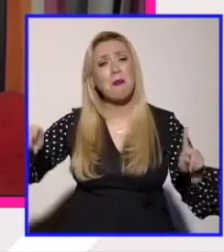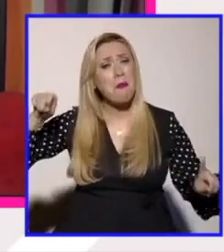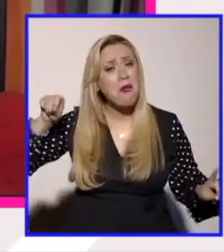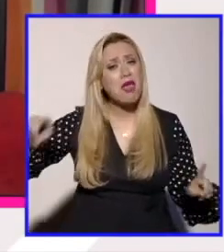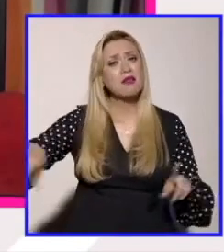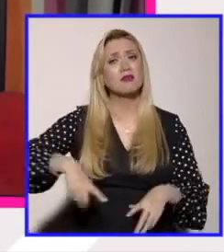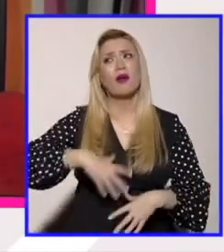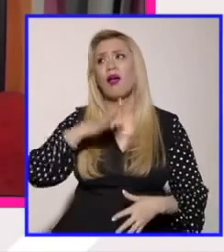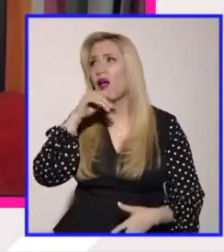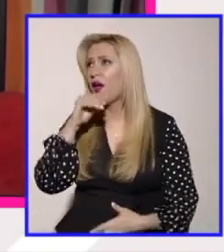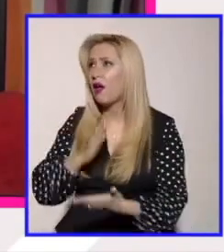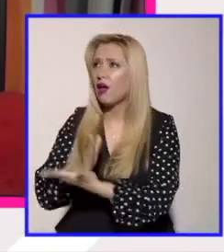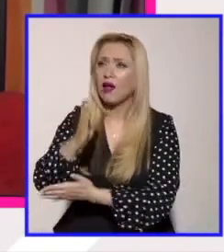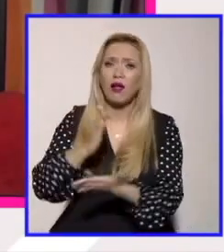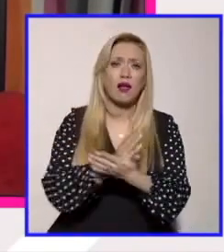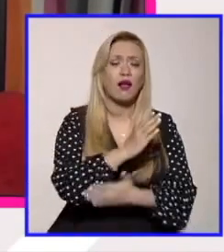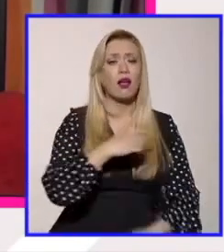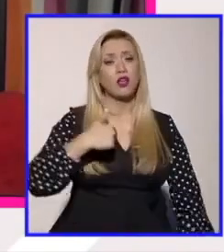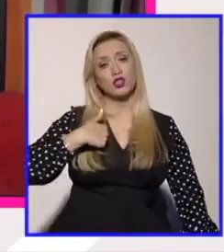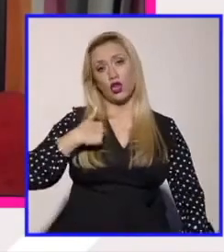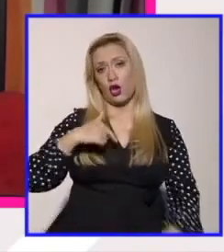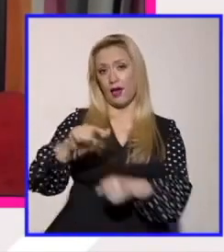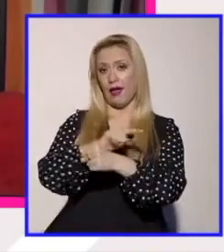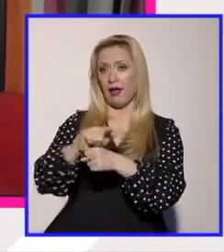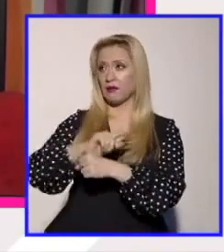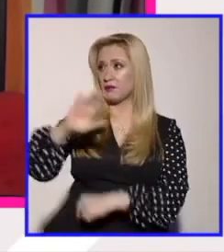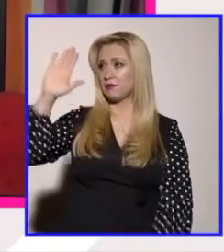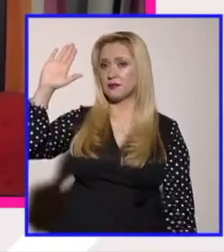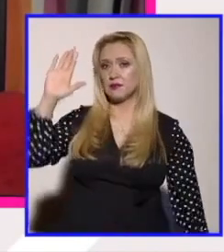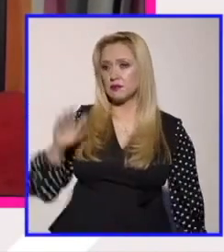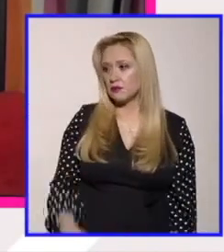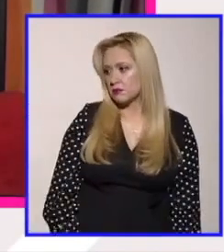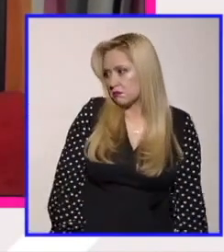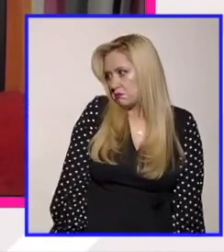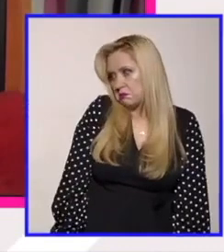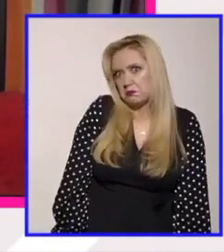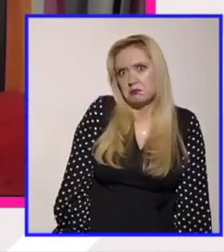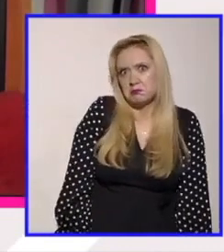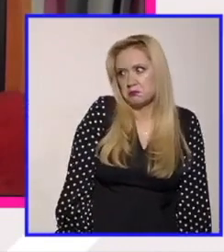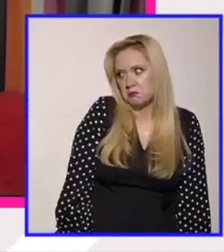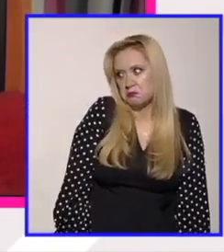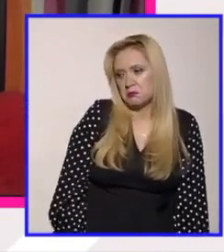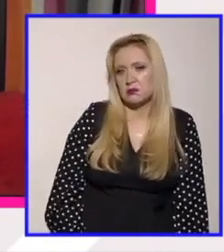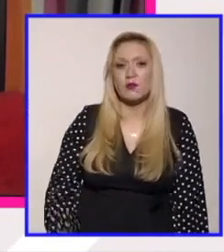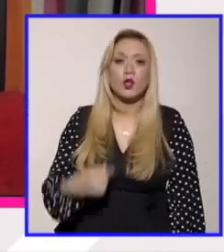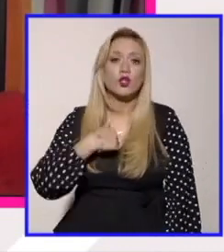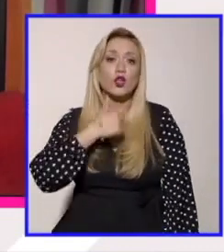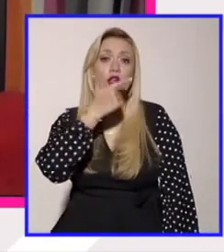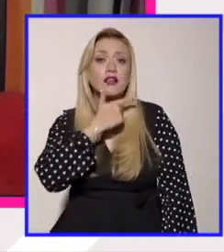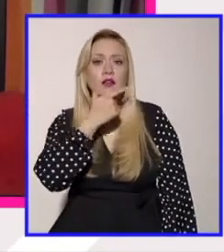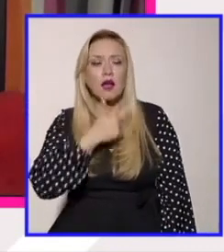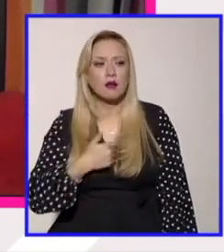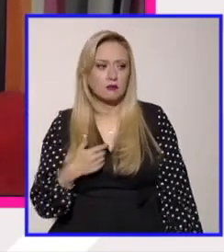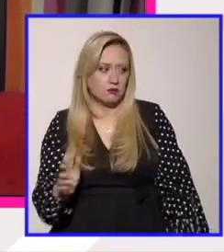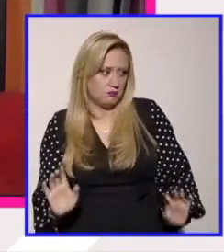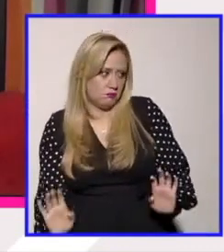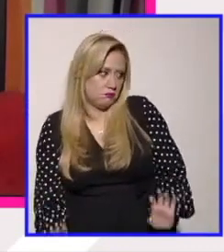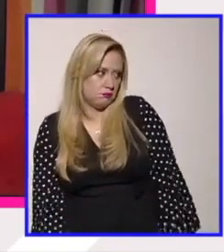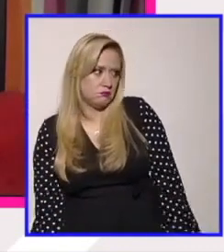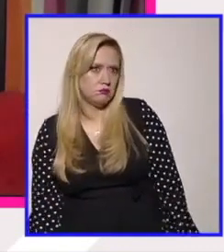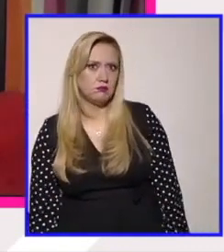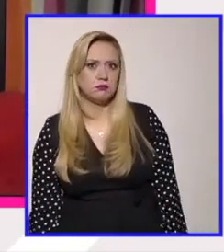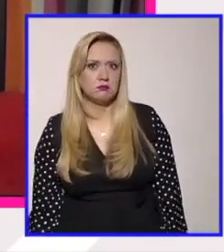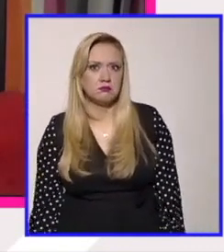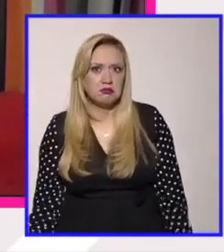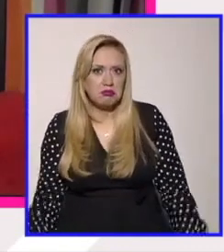sabes si llega alguien y dices soy gay pues no lo sabes si llega alguien y soy lesbiana no lo sabes y además no tienes manera